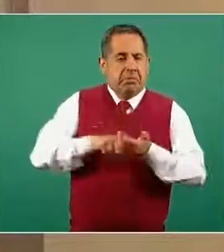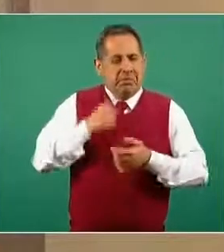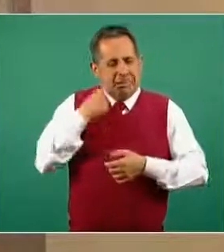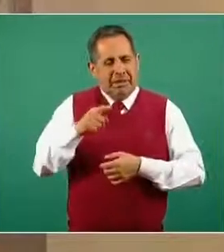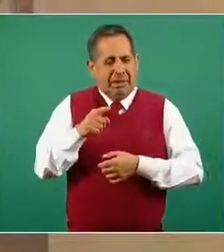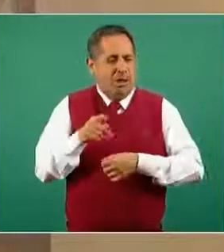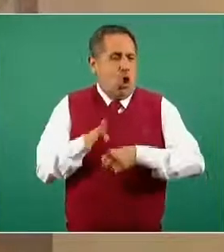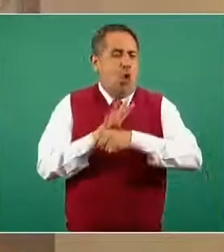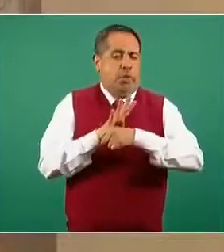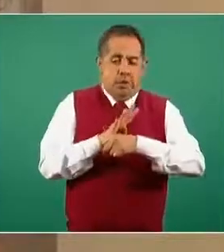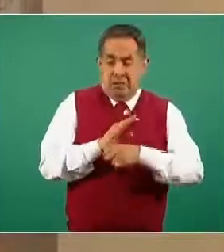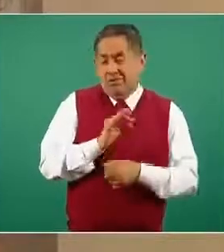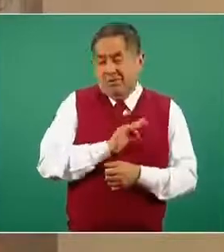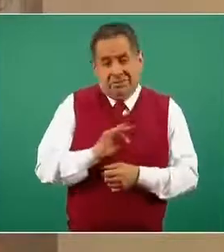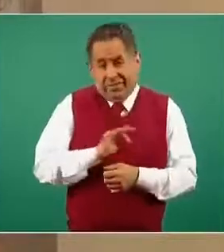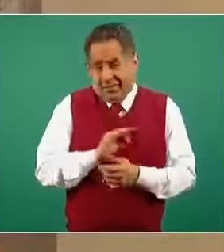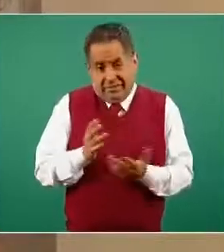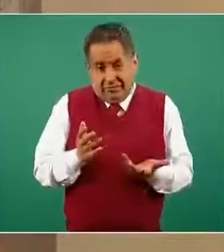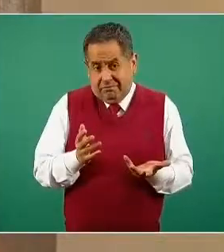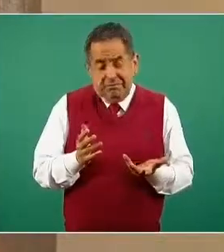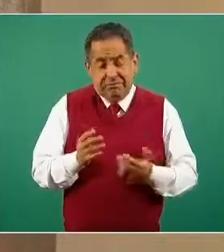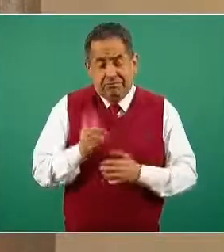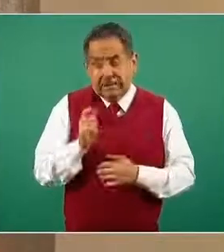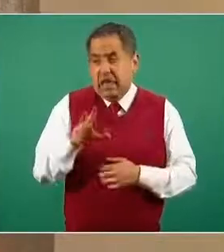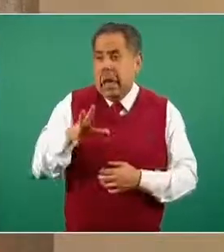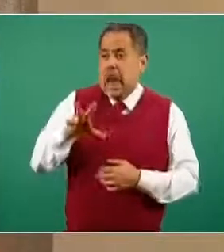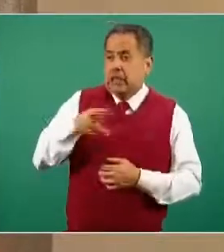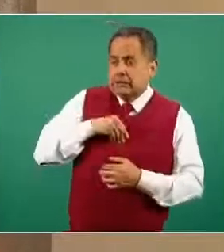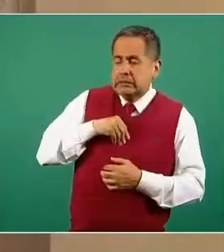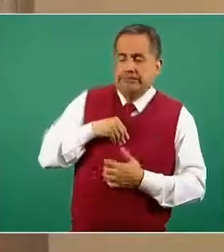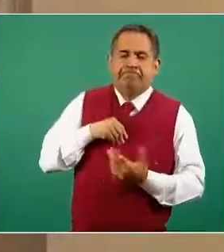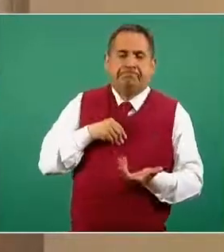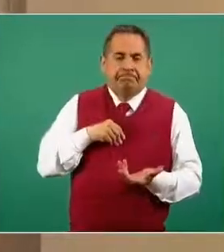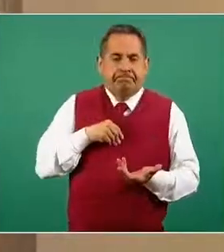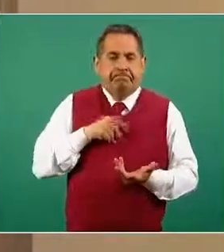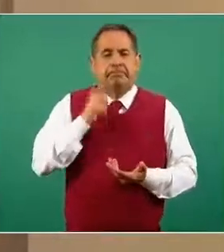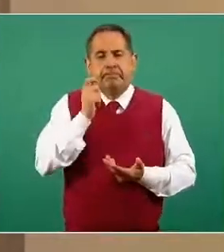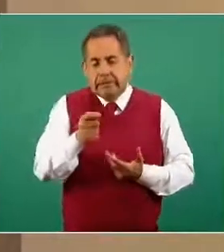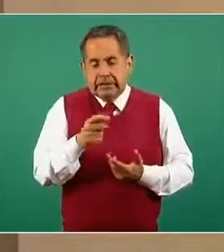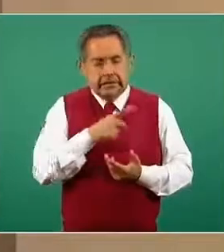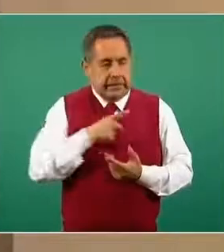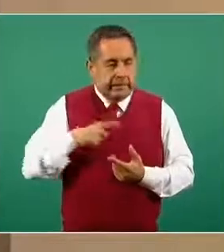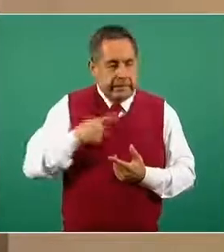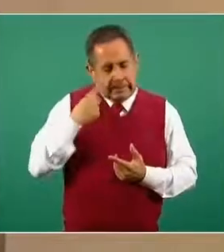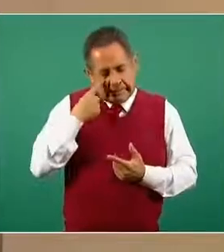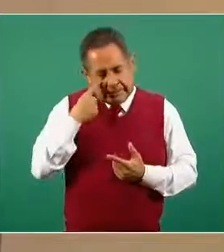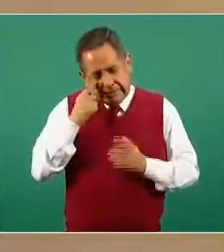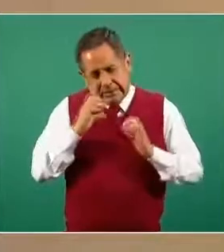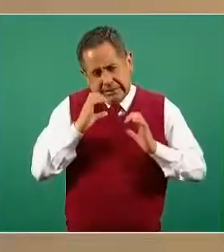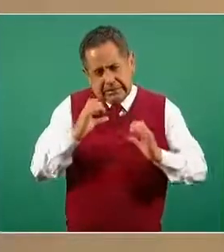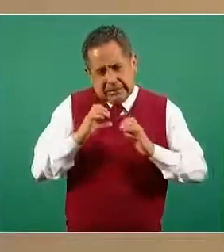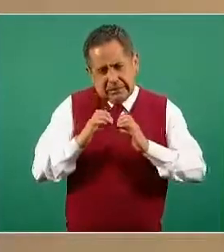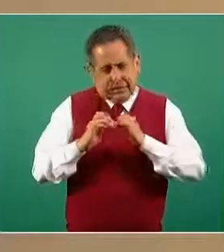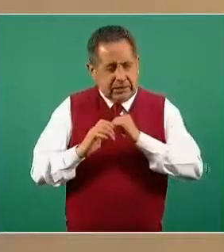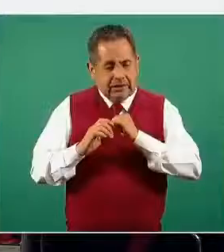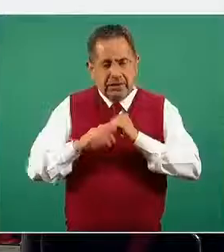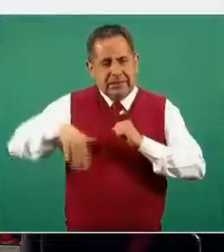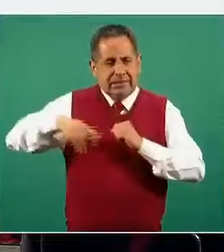a un contagio pero es de particular cuidado esta